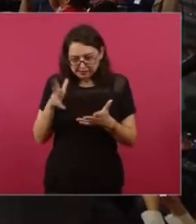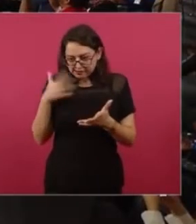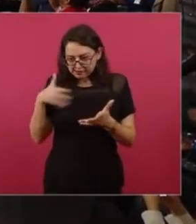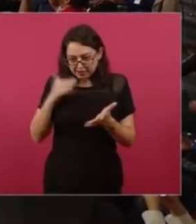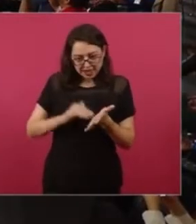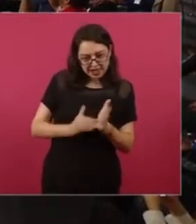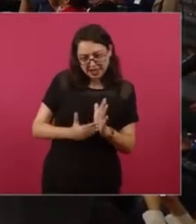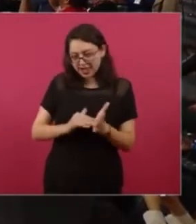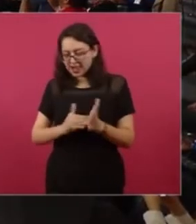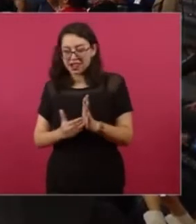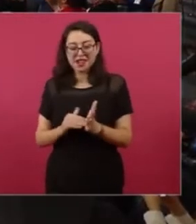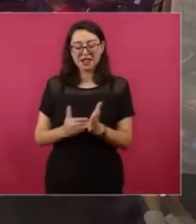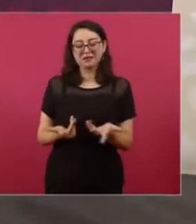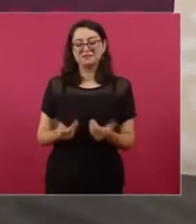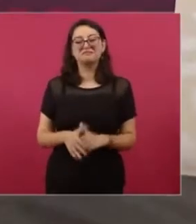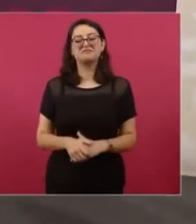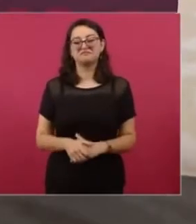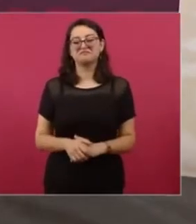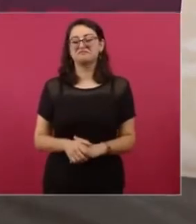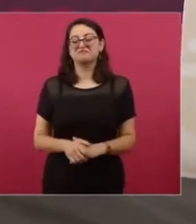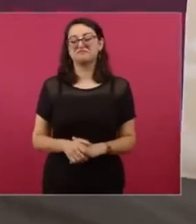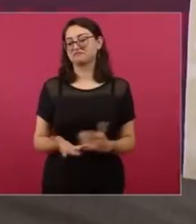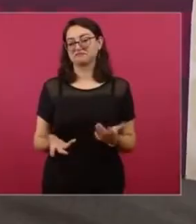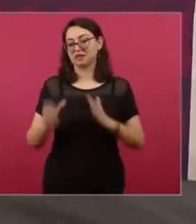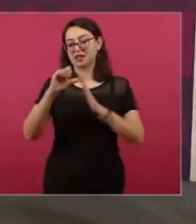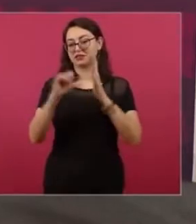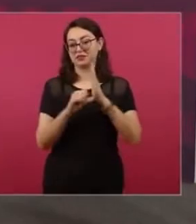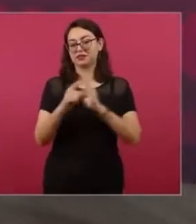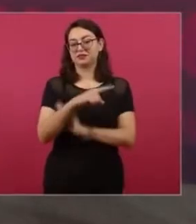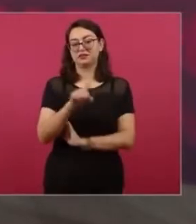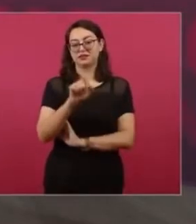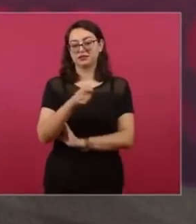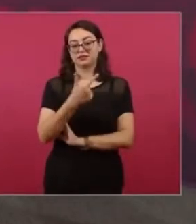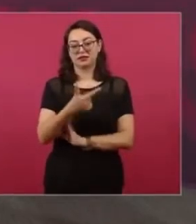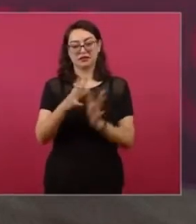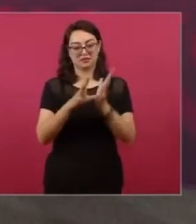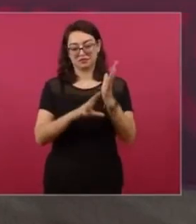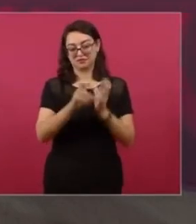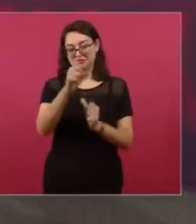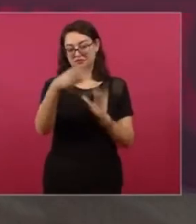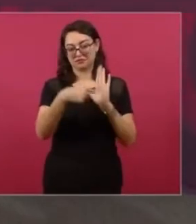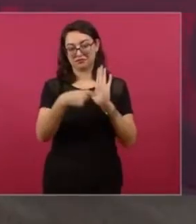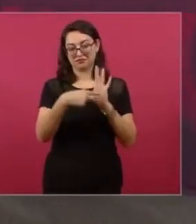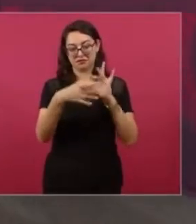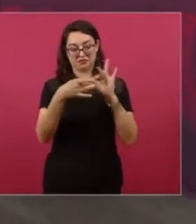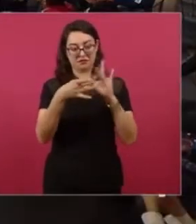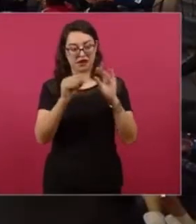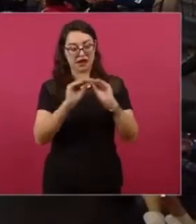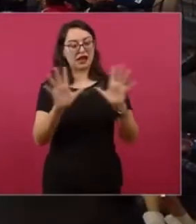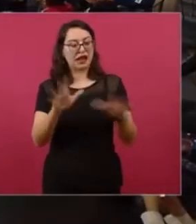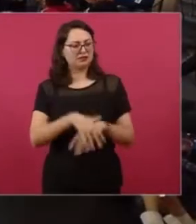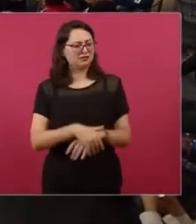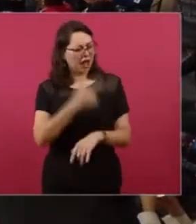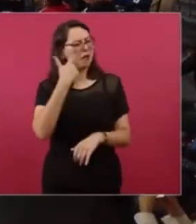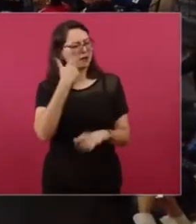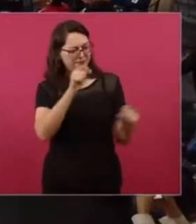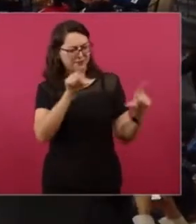Leguleya, porque es muy claro el artículo 127 de la Constitución, ¿por no lo pones otra vez?